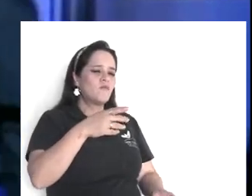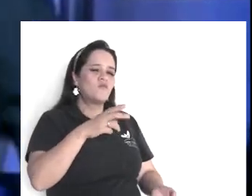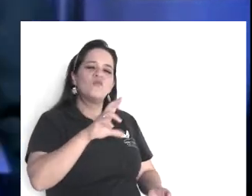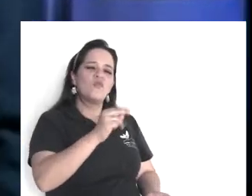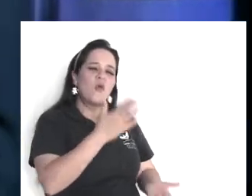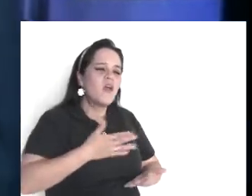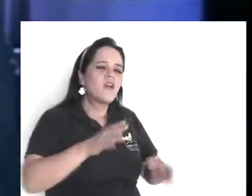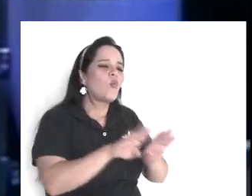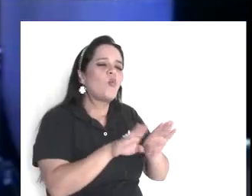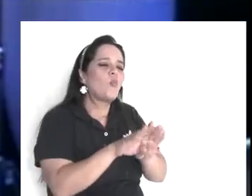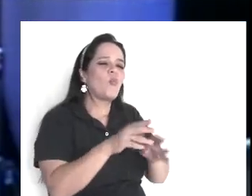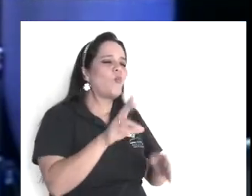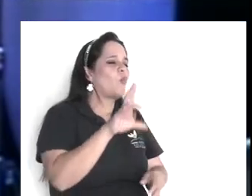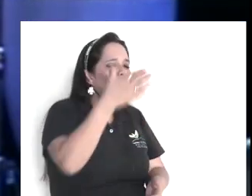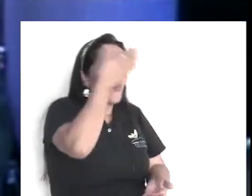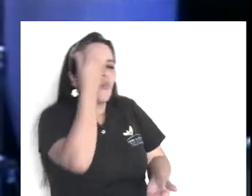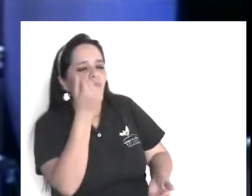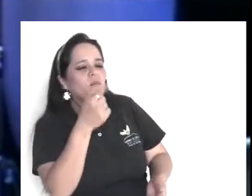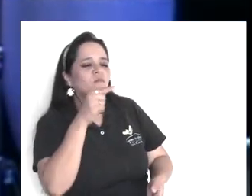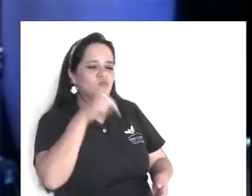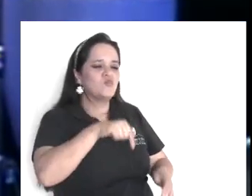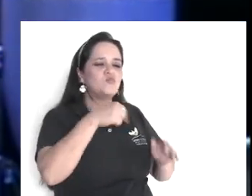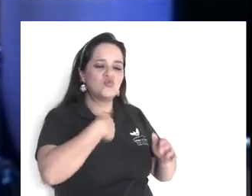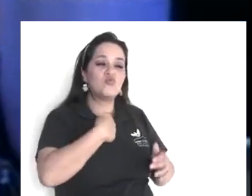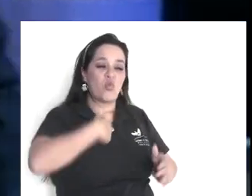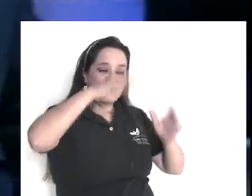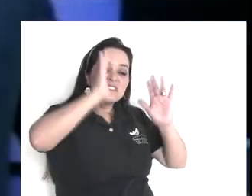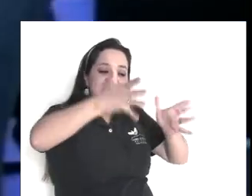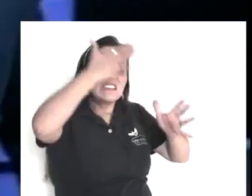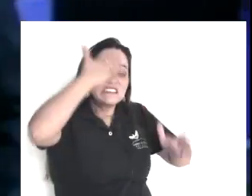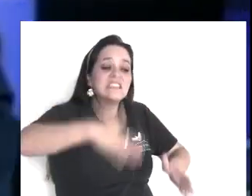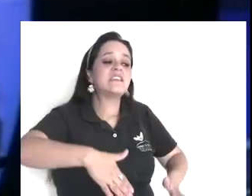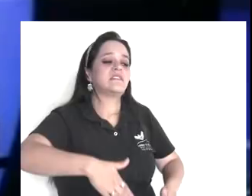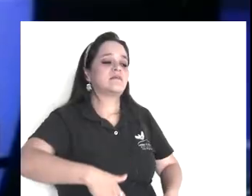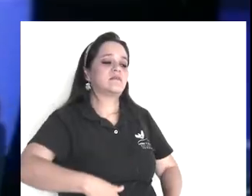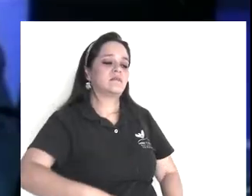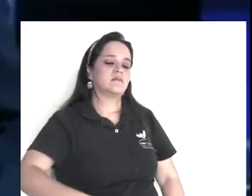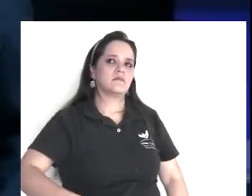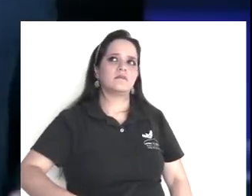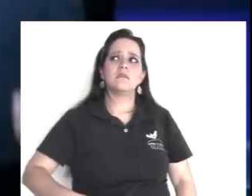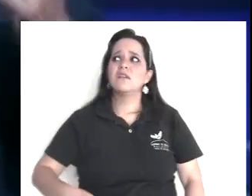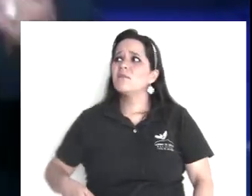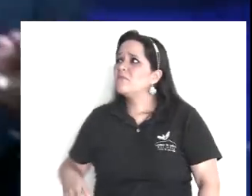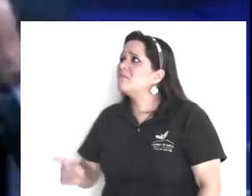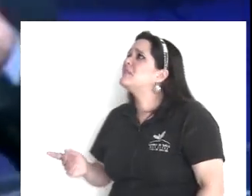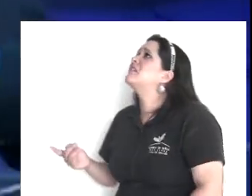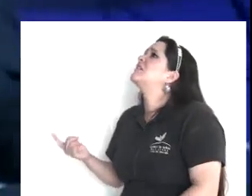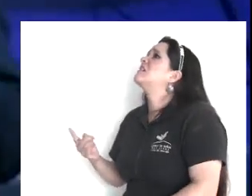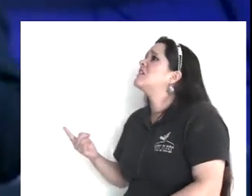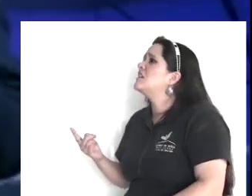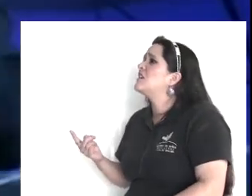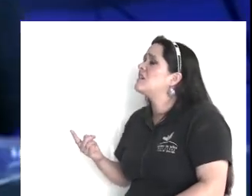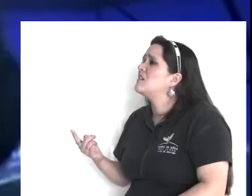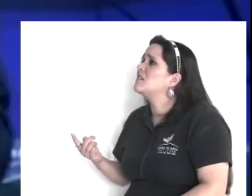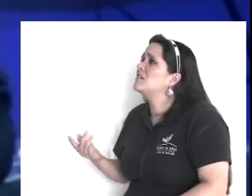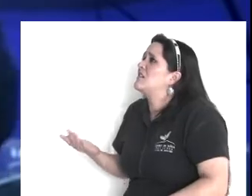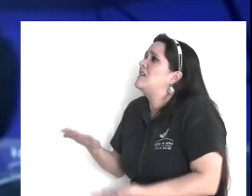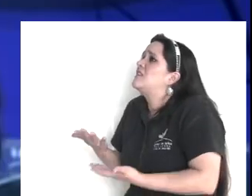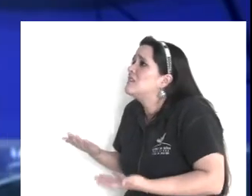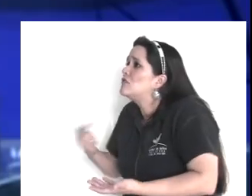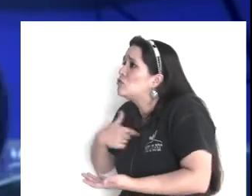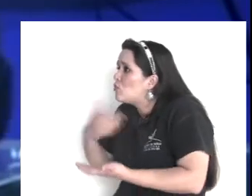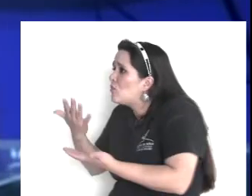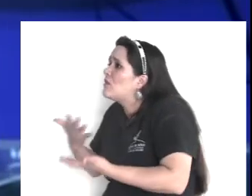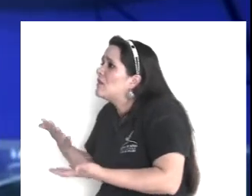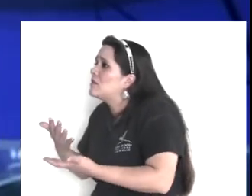ya supo, ya supe, que supo, que hasta chistes de mi esposa cuenta, tú sabes que